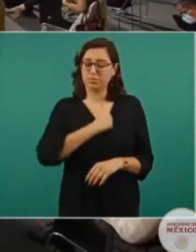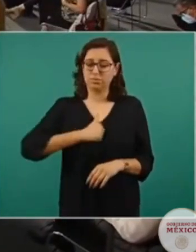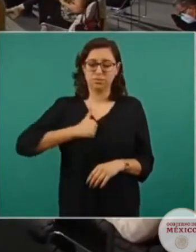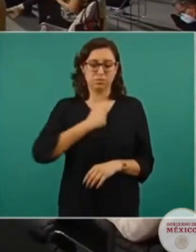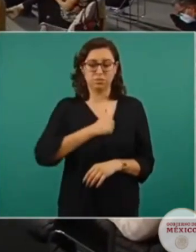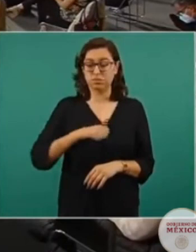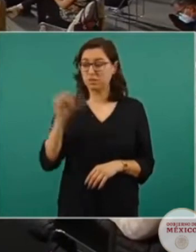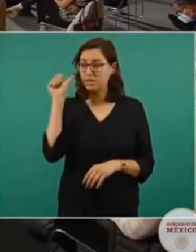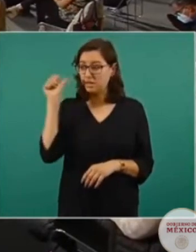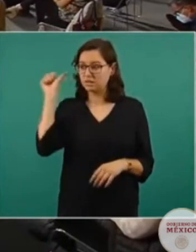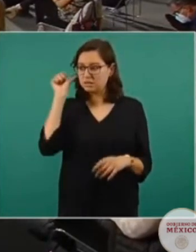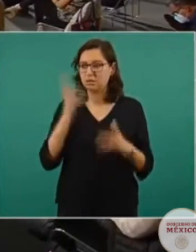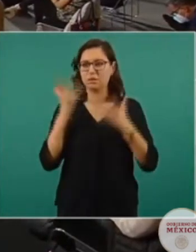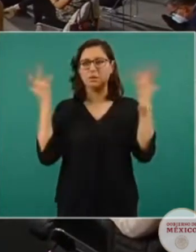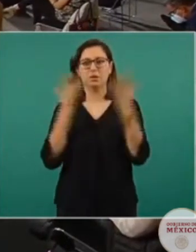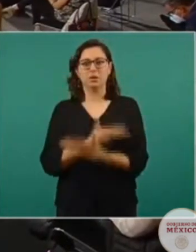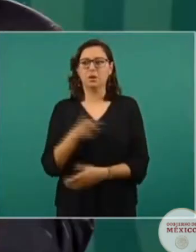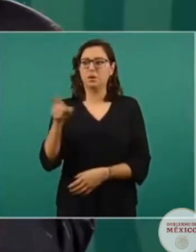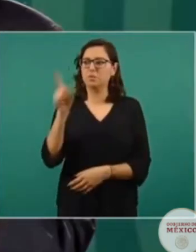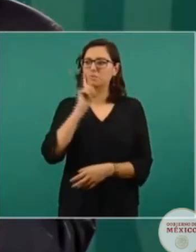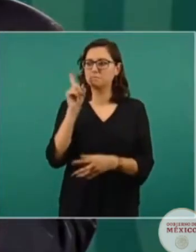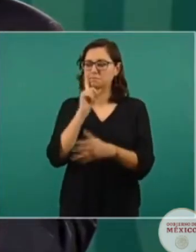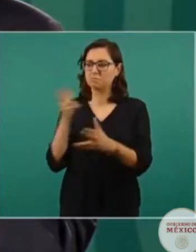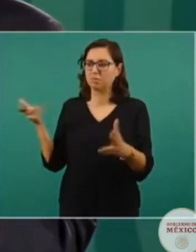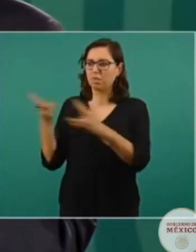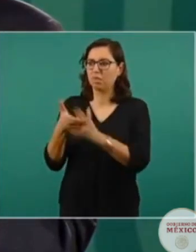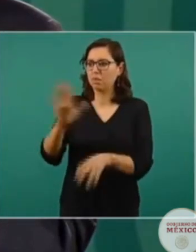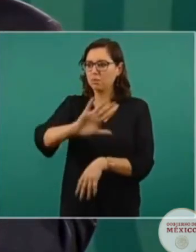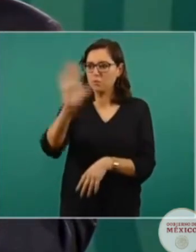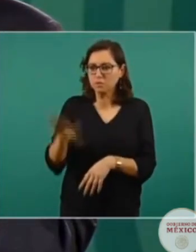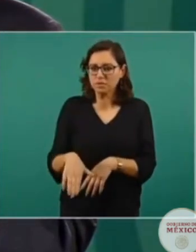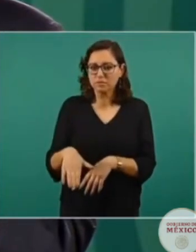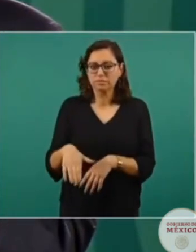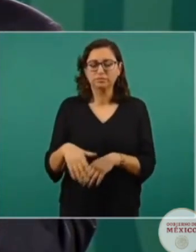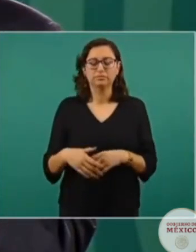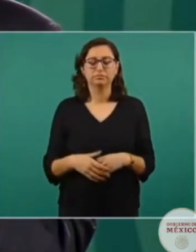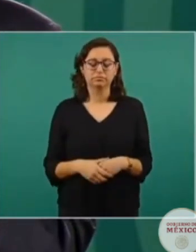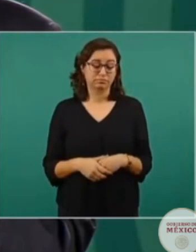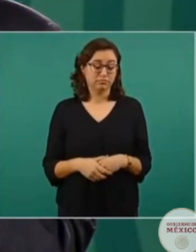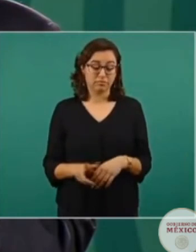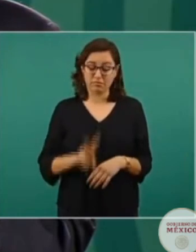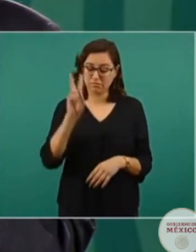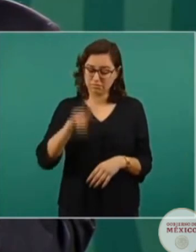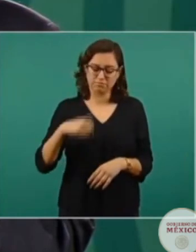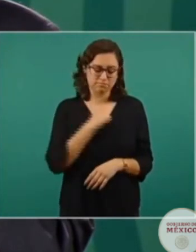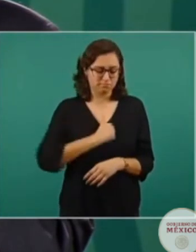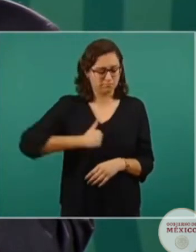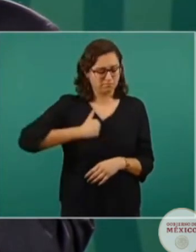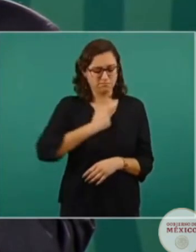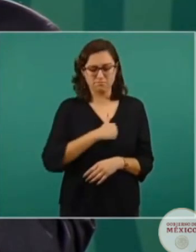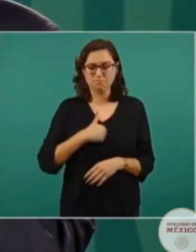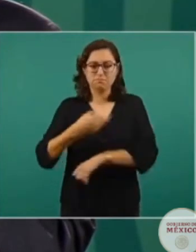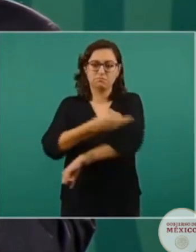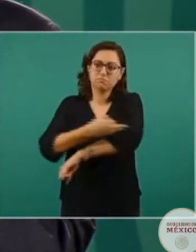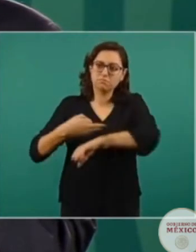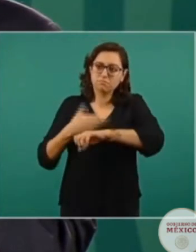control. Han sido tomados por la delincuencia en complicidad con los gobiernos del estado, amigos y amigas, porque